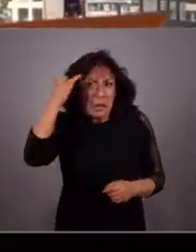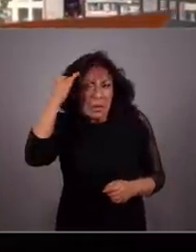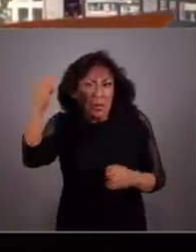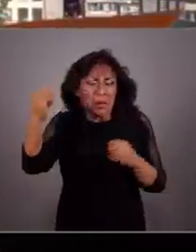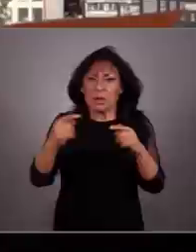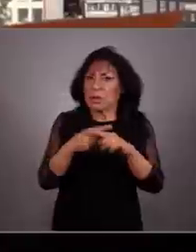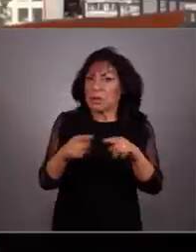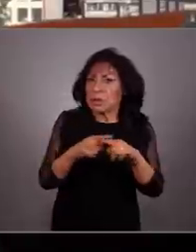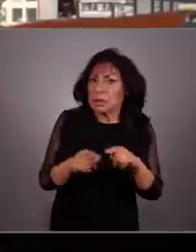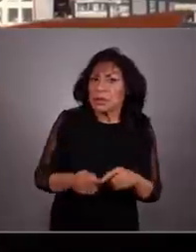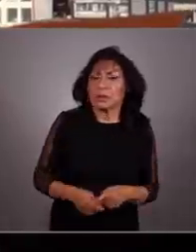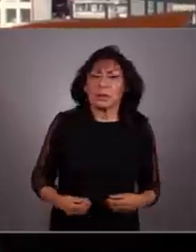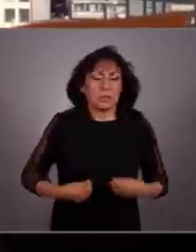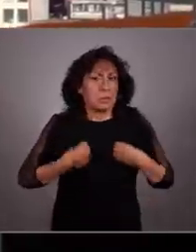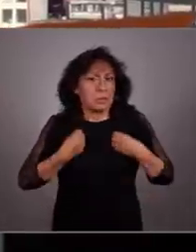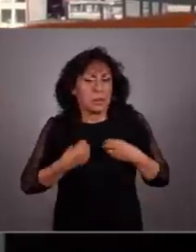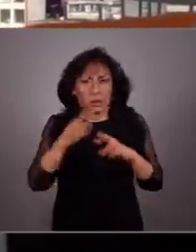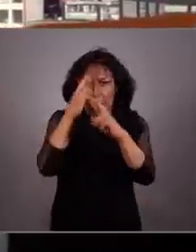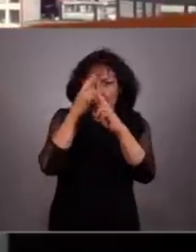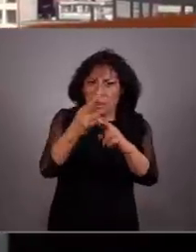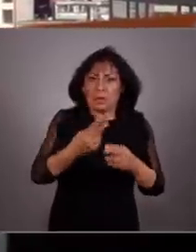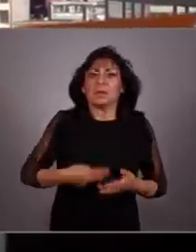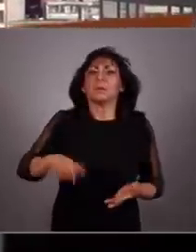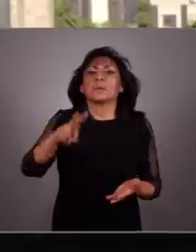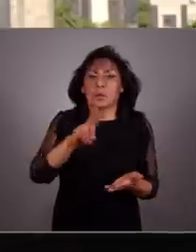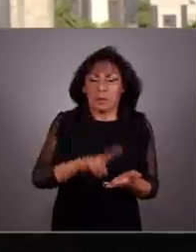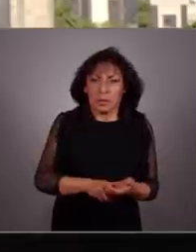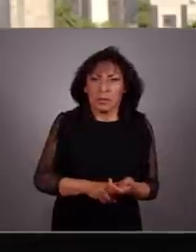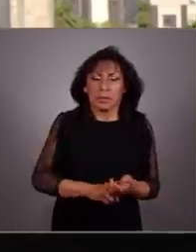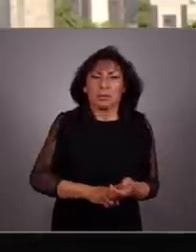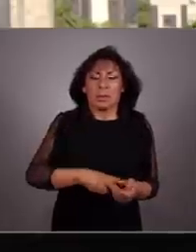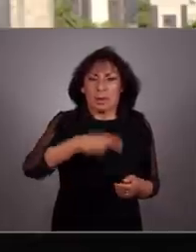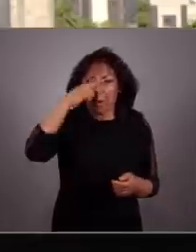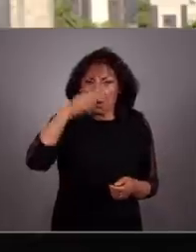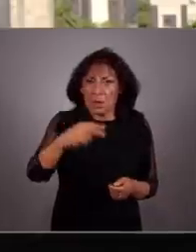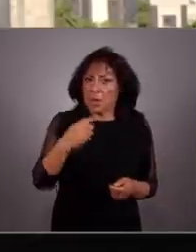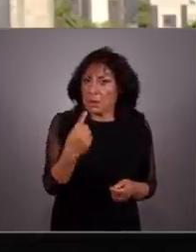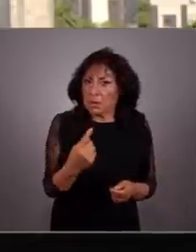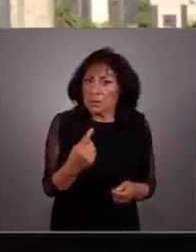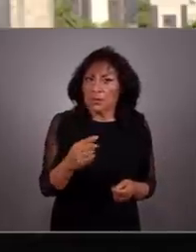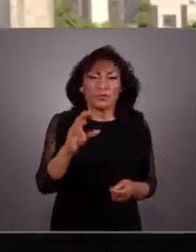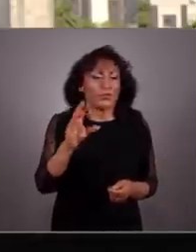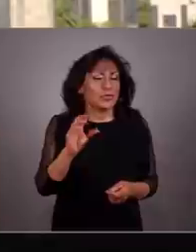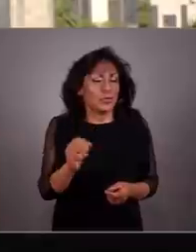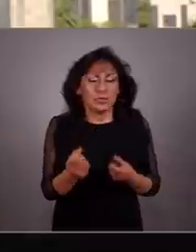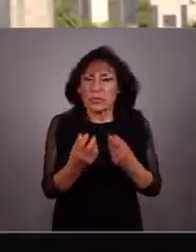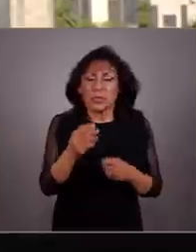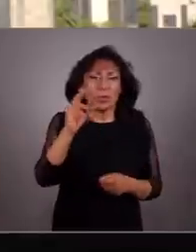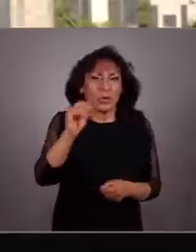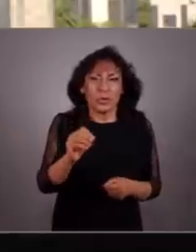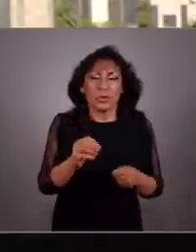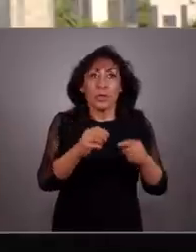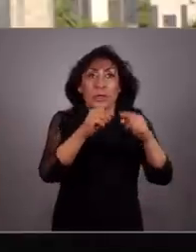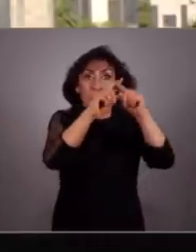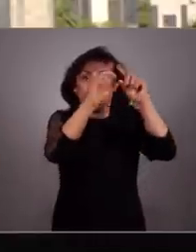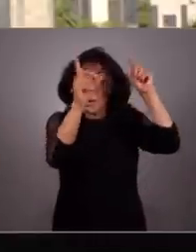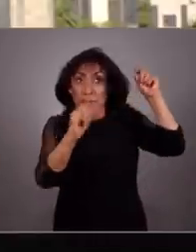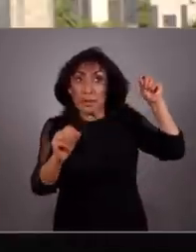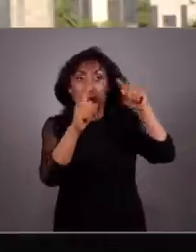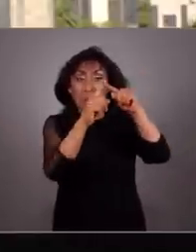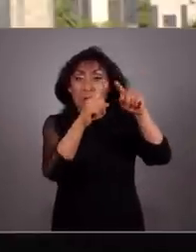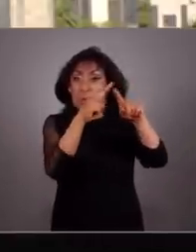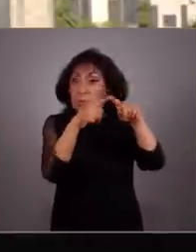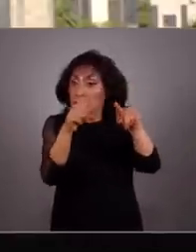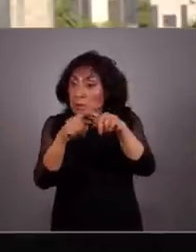vivir, respetar y valorar nuestras diferencias. México no es de uno, ni es el país de unos. México es